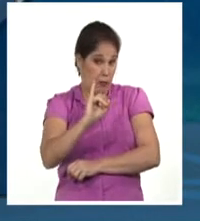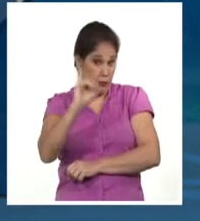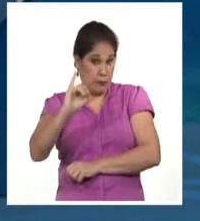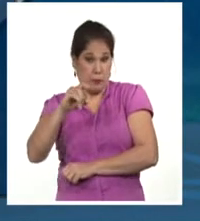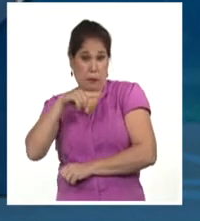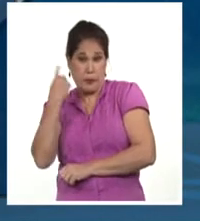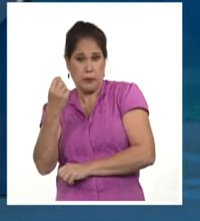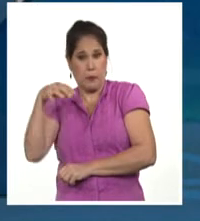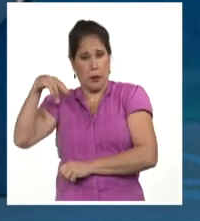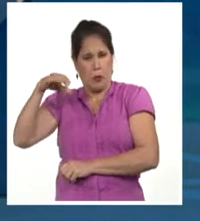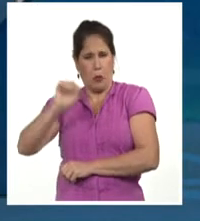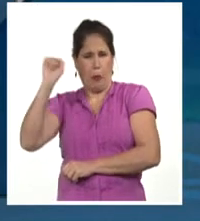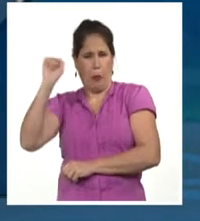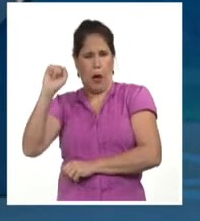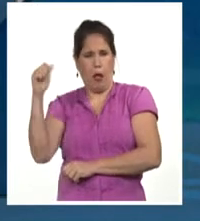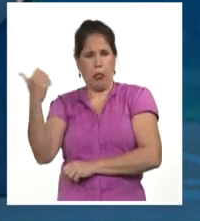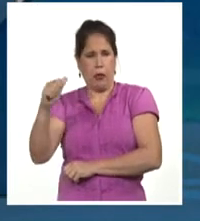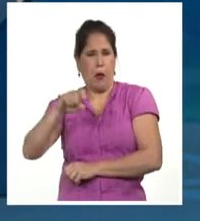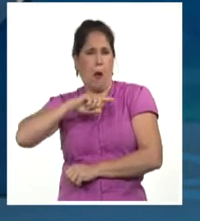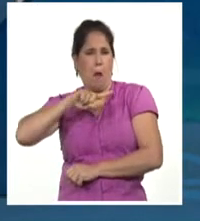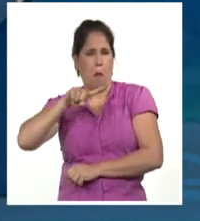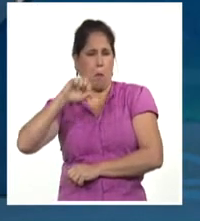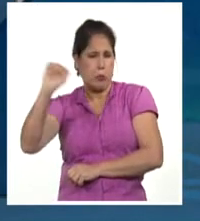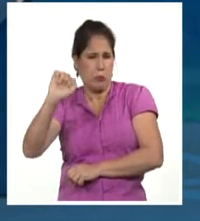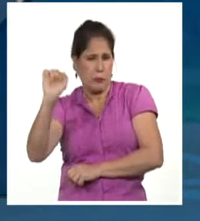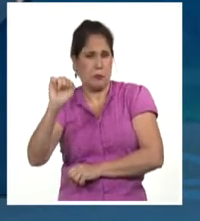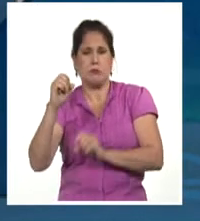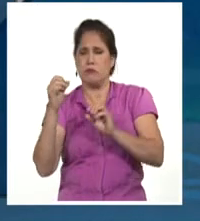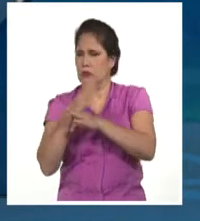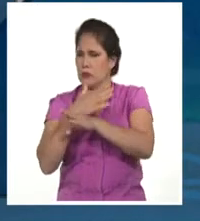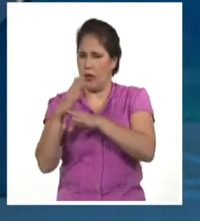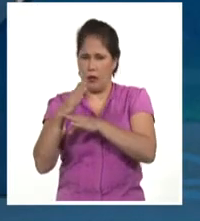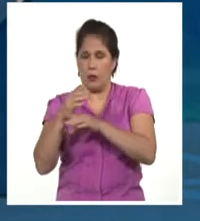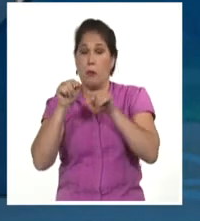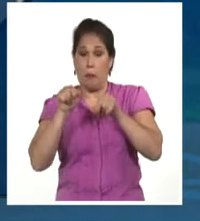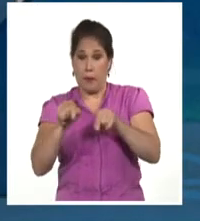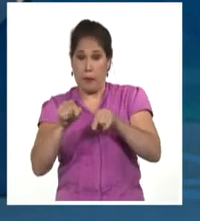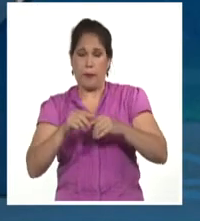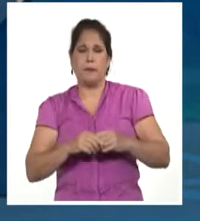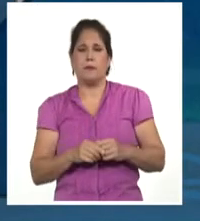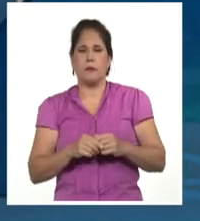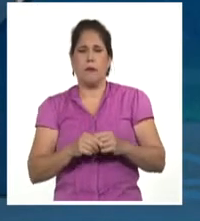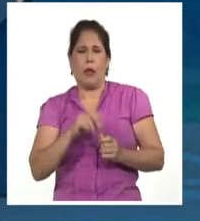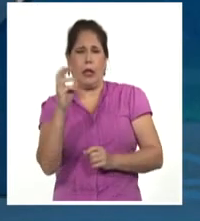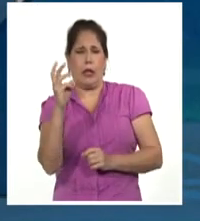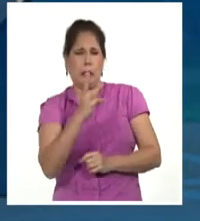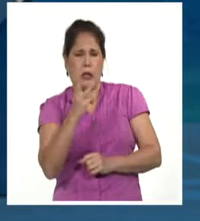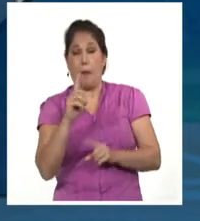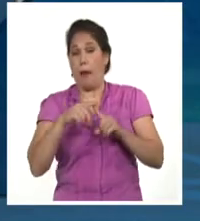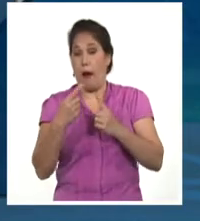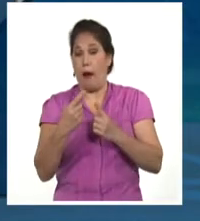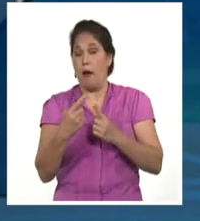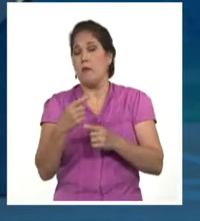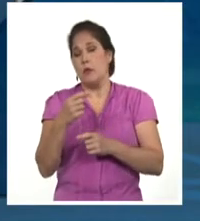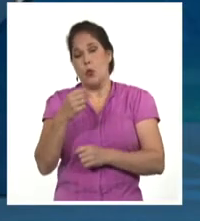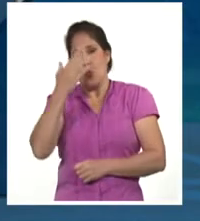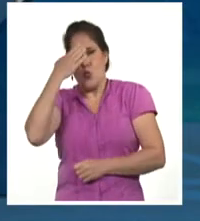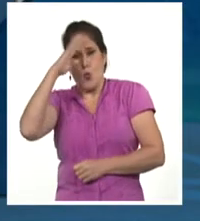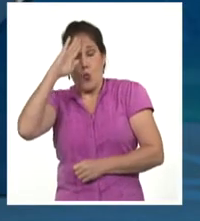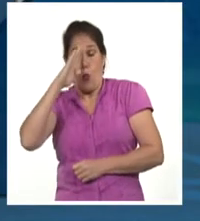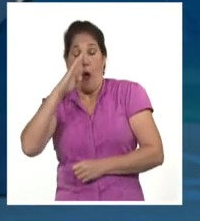reencontrado con su verdadera calidad en sus últimas salidas. Y así el Santoya empujó 3 para los Leones de la capital.